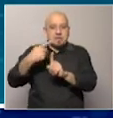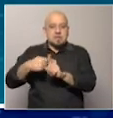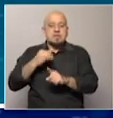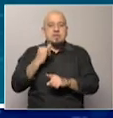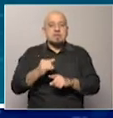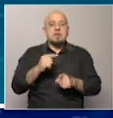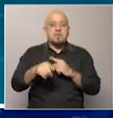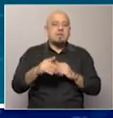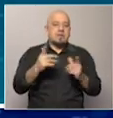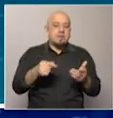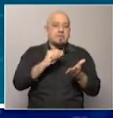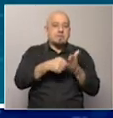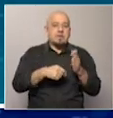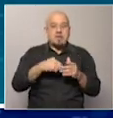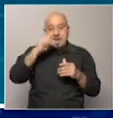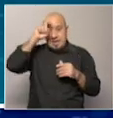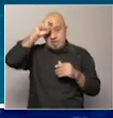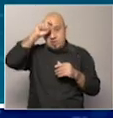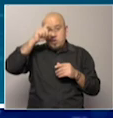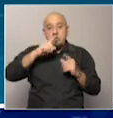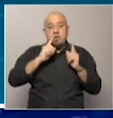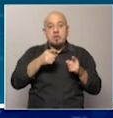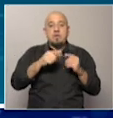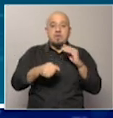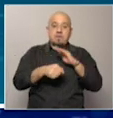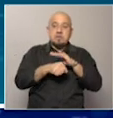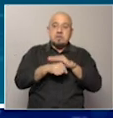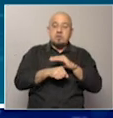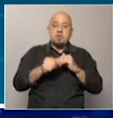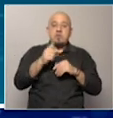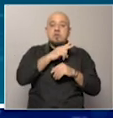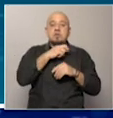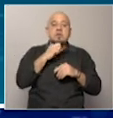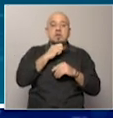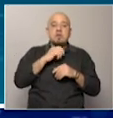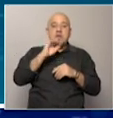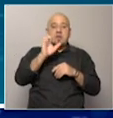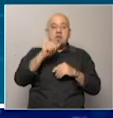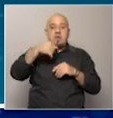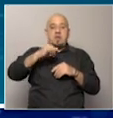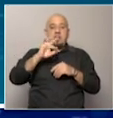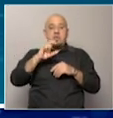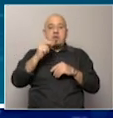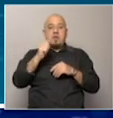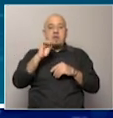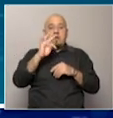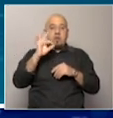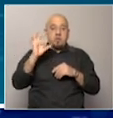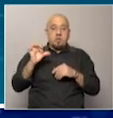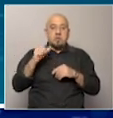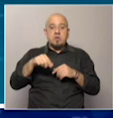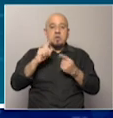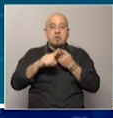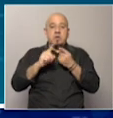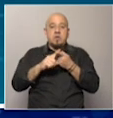hacia ese camino. Egipto también ha felicitado tanto a Emiratos Árabes Unidos como a Israel y también a Donald Trump por lograr este